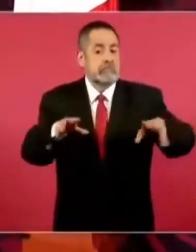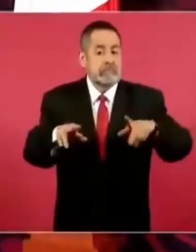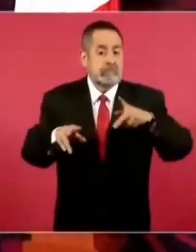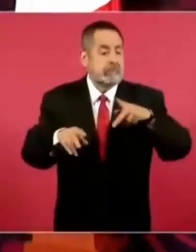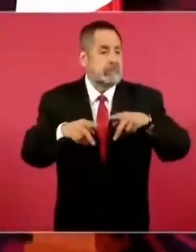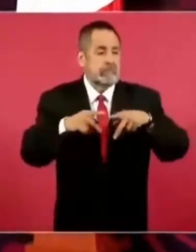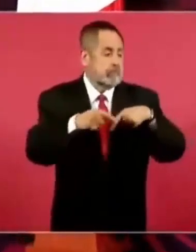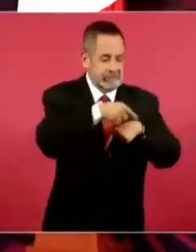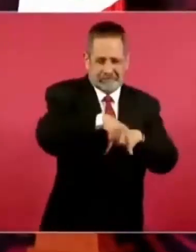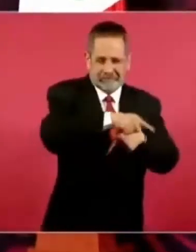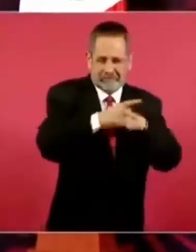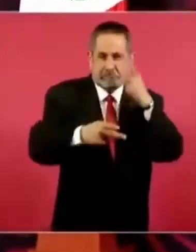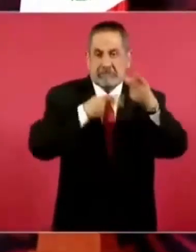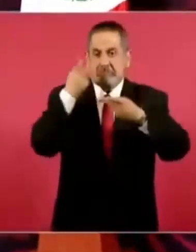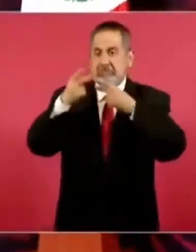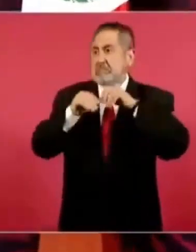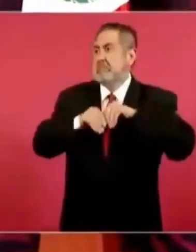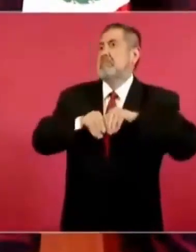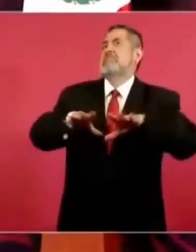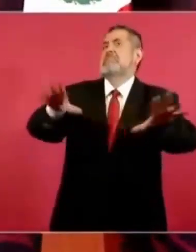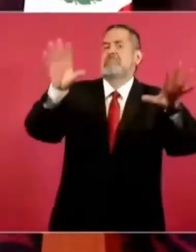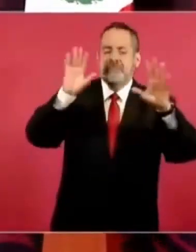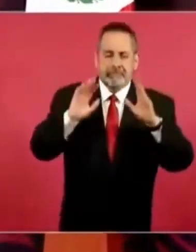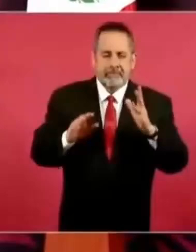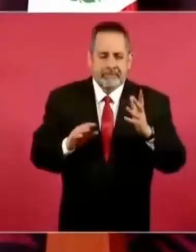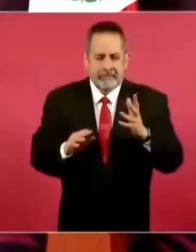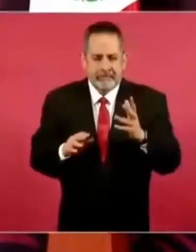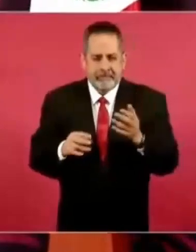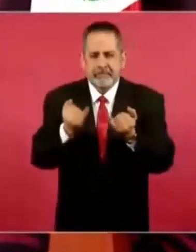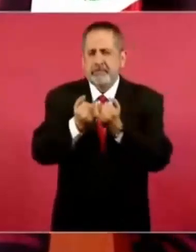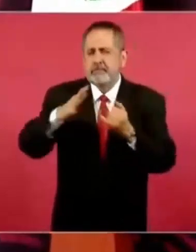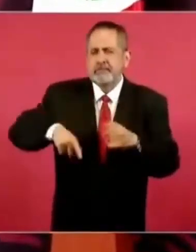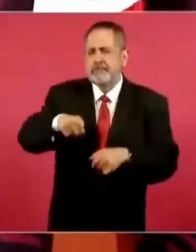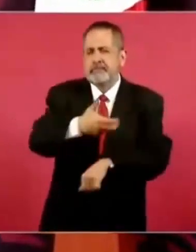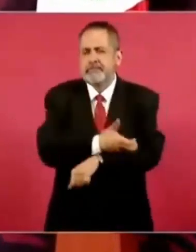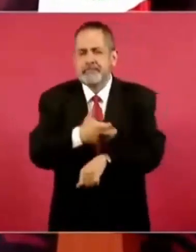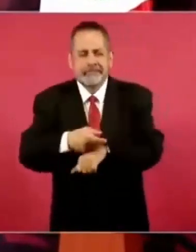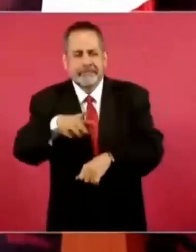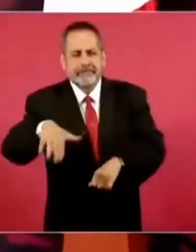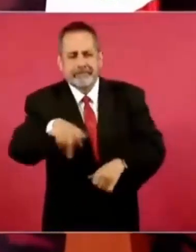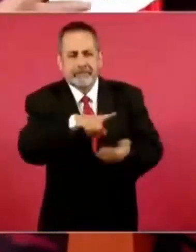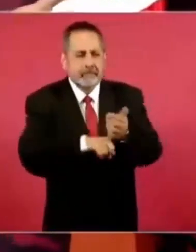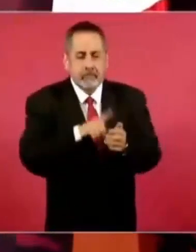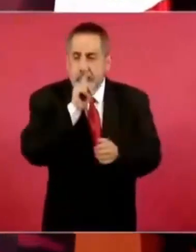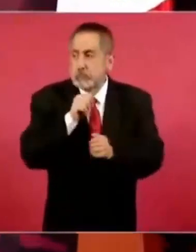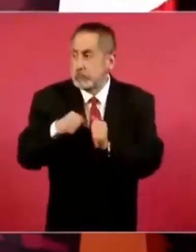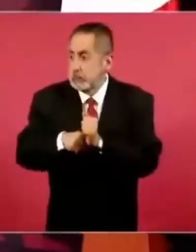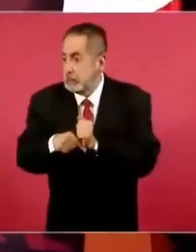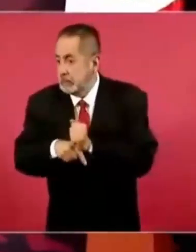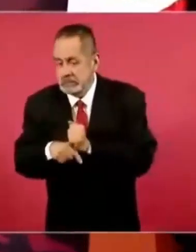no es un asunto como lo que comentaba la compañera, que pueda ocultarse,